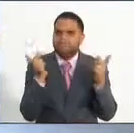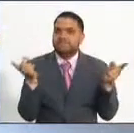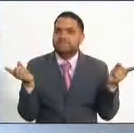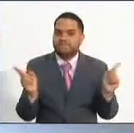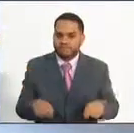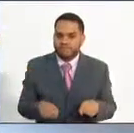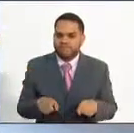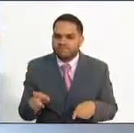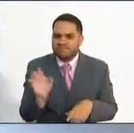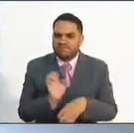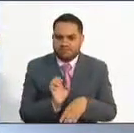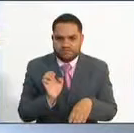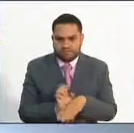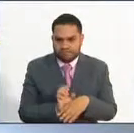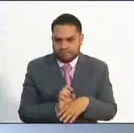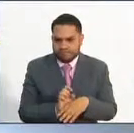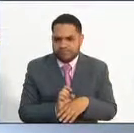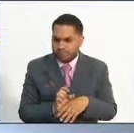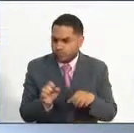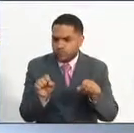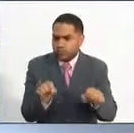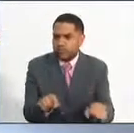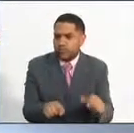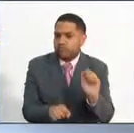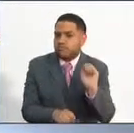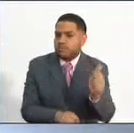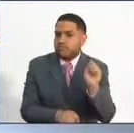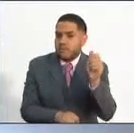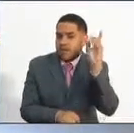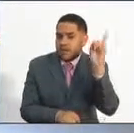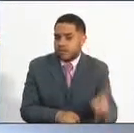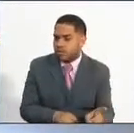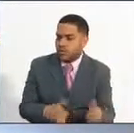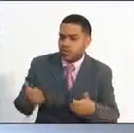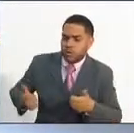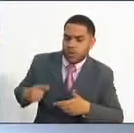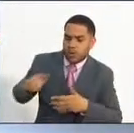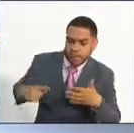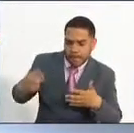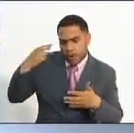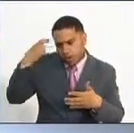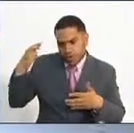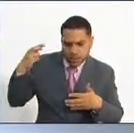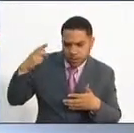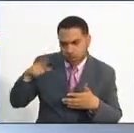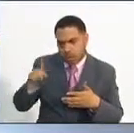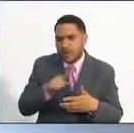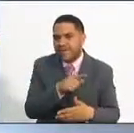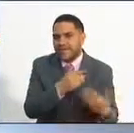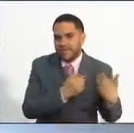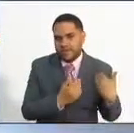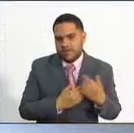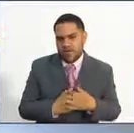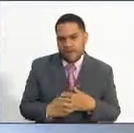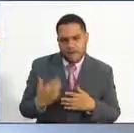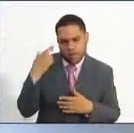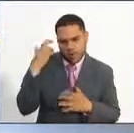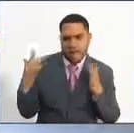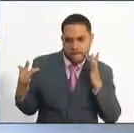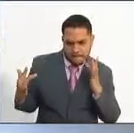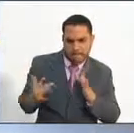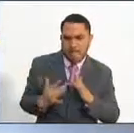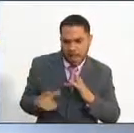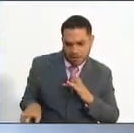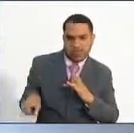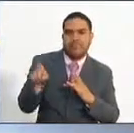igualmente la entidad tiene toda la potestad para determinar cuáles profesiones son las llamadas o las idóneas para